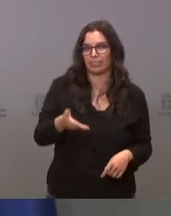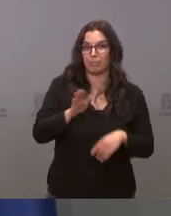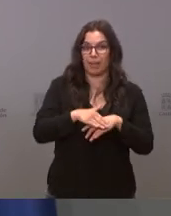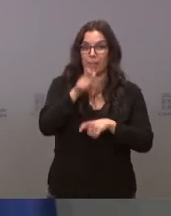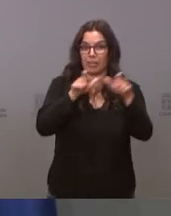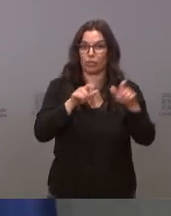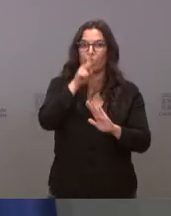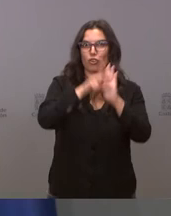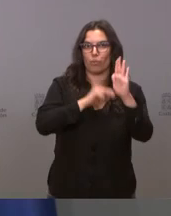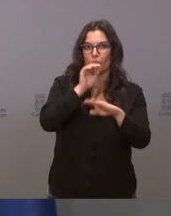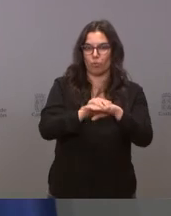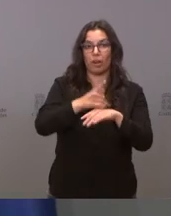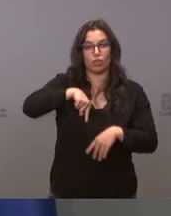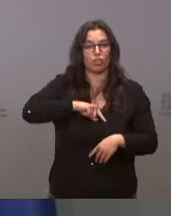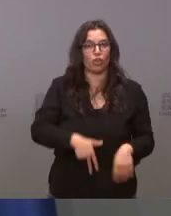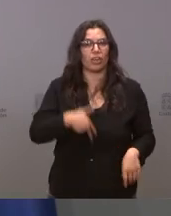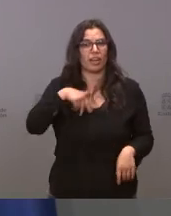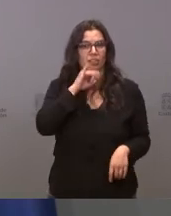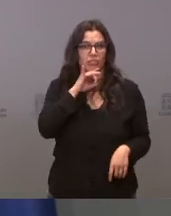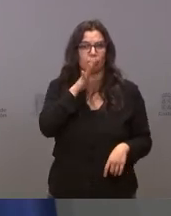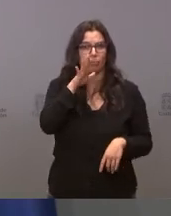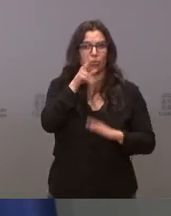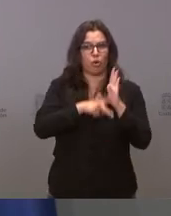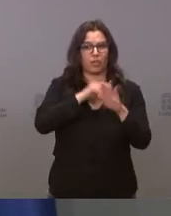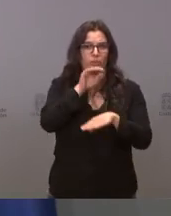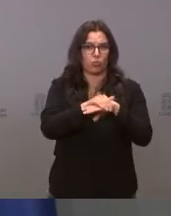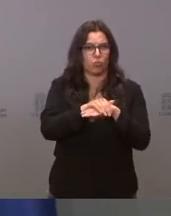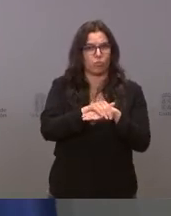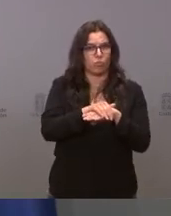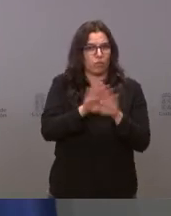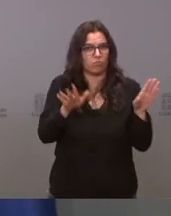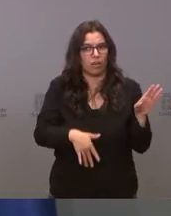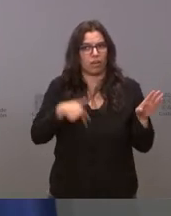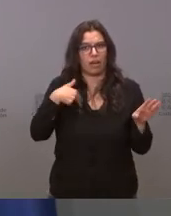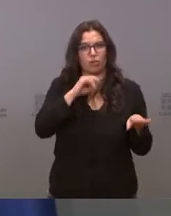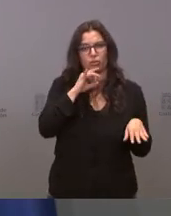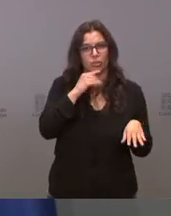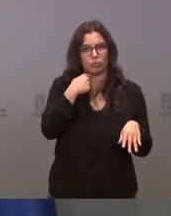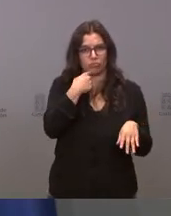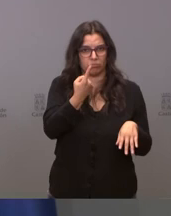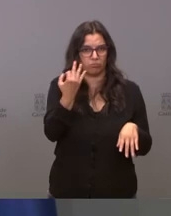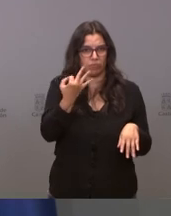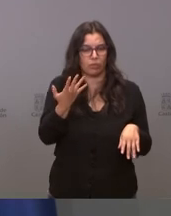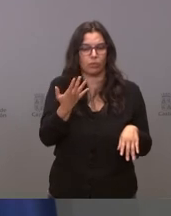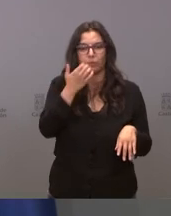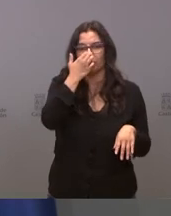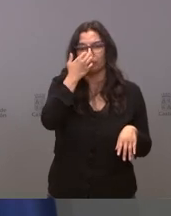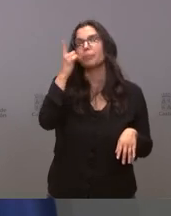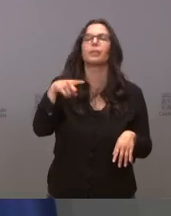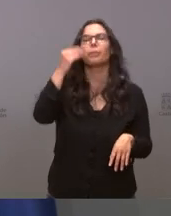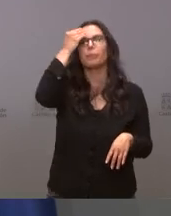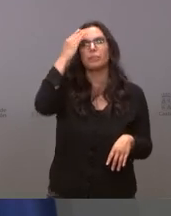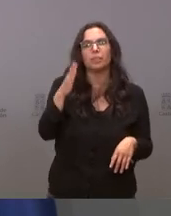nosotros estamos muy satisfechos con el cumplimiento de las normas es decir y creemos además que